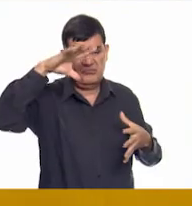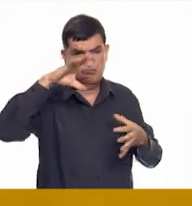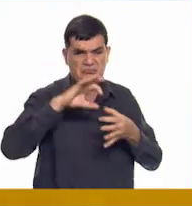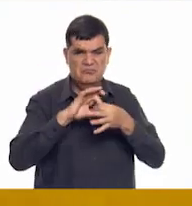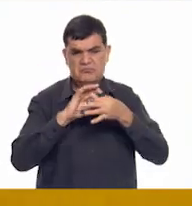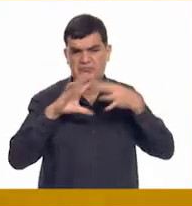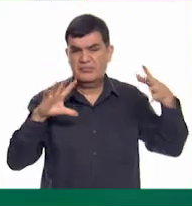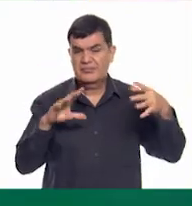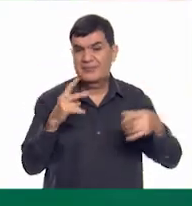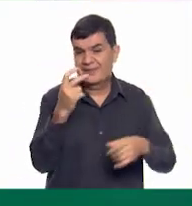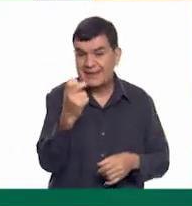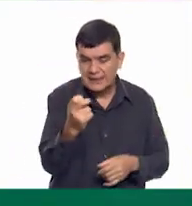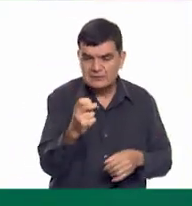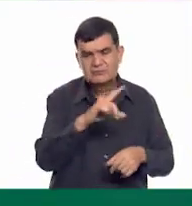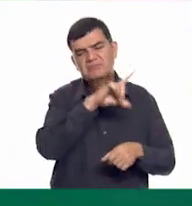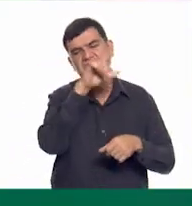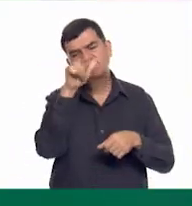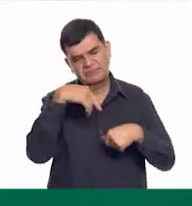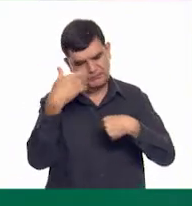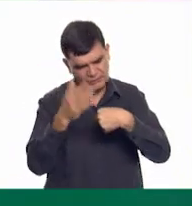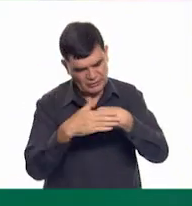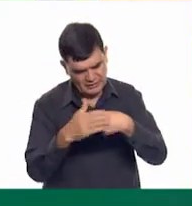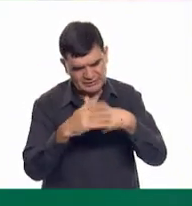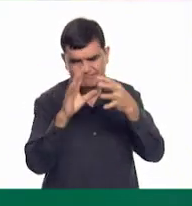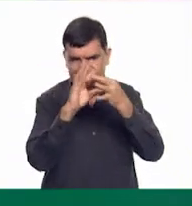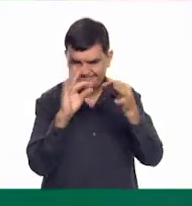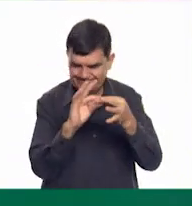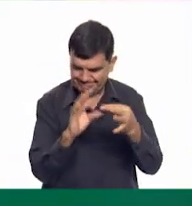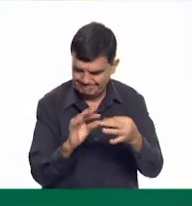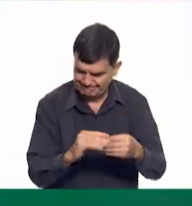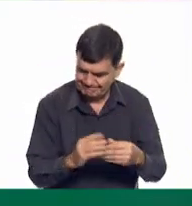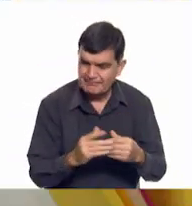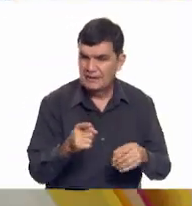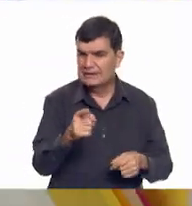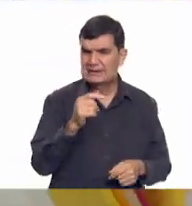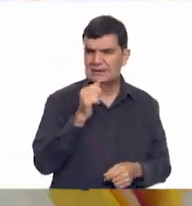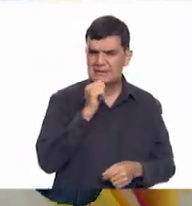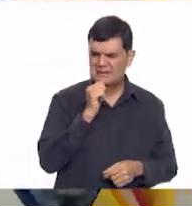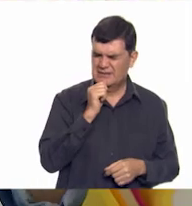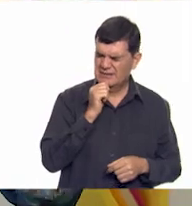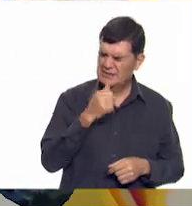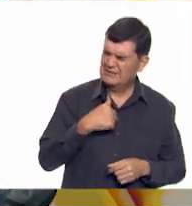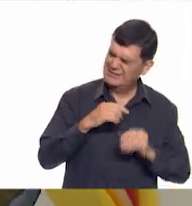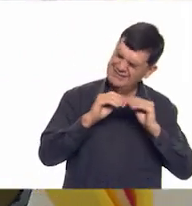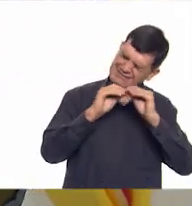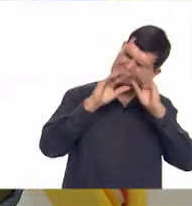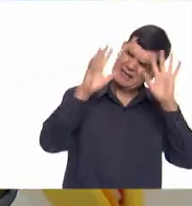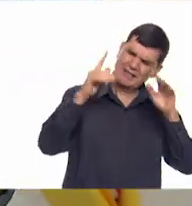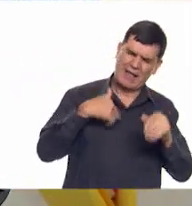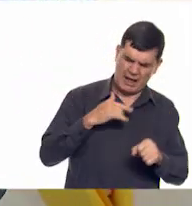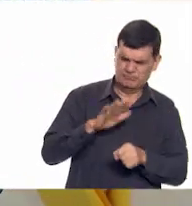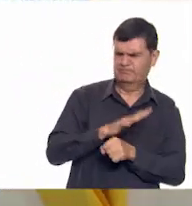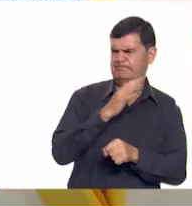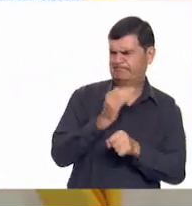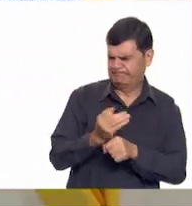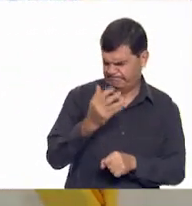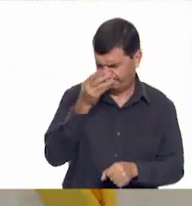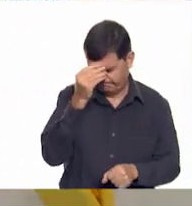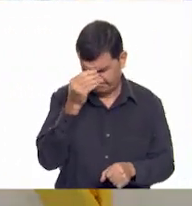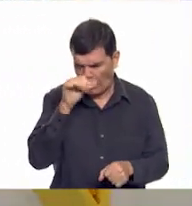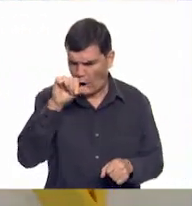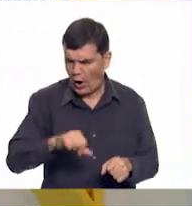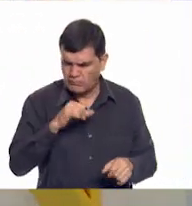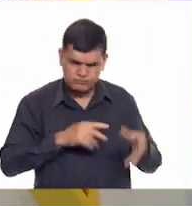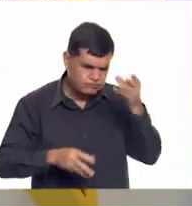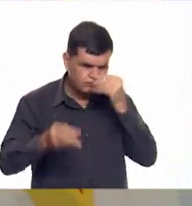Eso, claro, lo vamos a hablar en la siguiente clase. Sí, porque todavía no me queda del todo claro, aunque ya he aprendido mucho con ustedes el